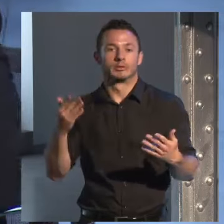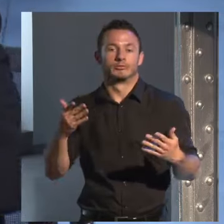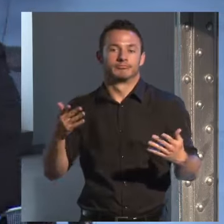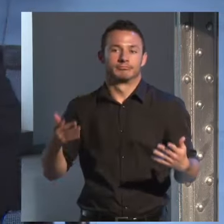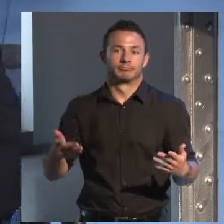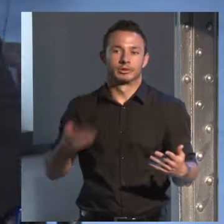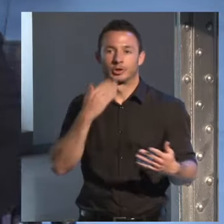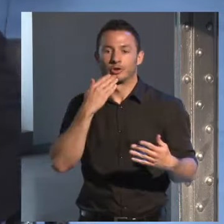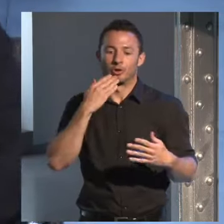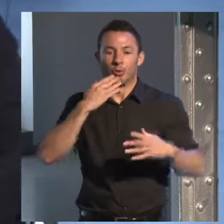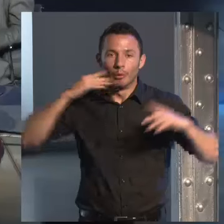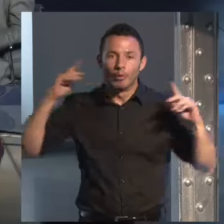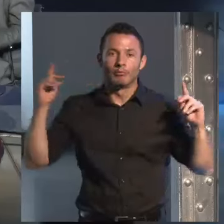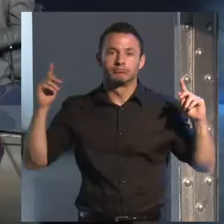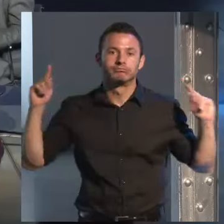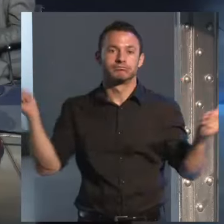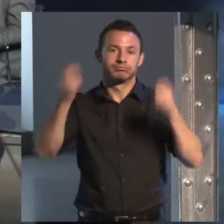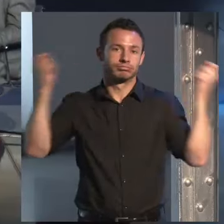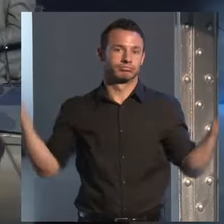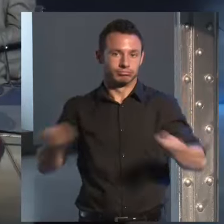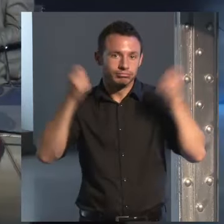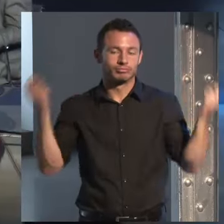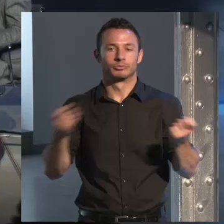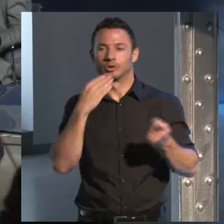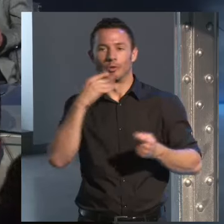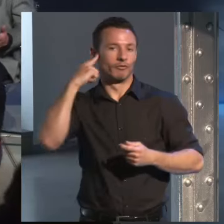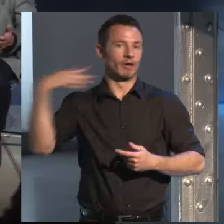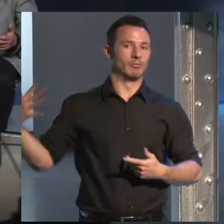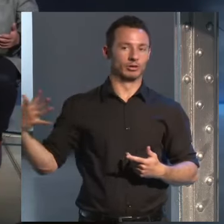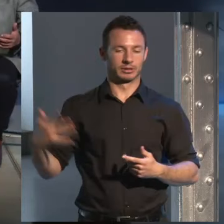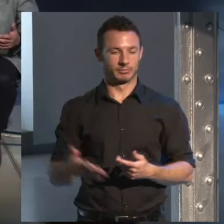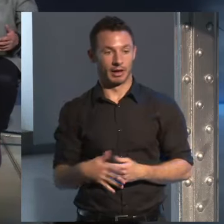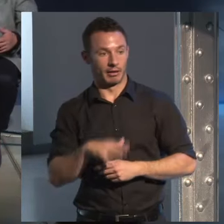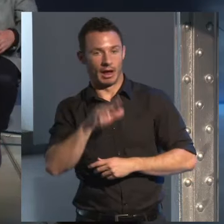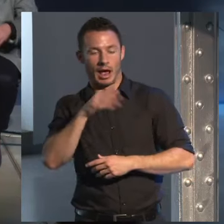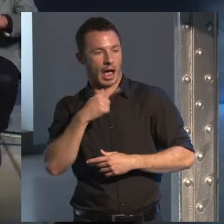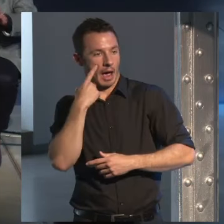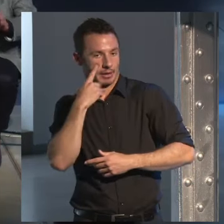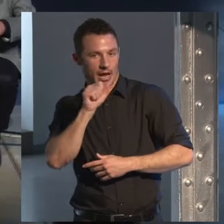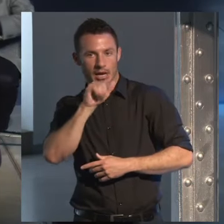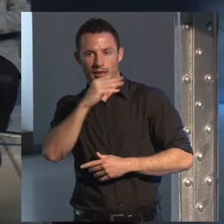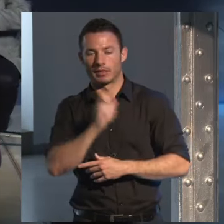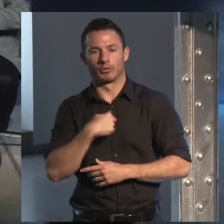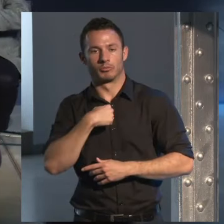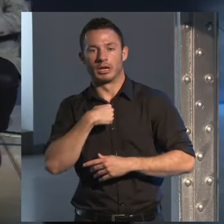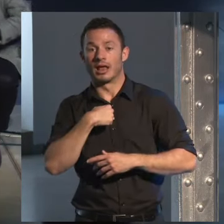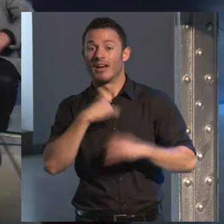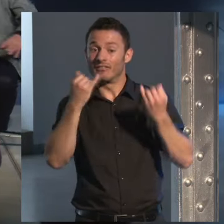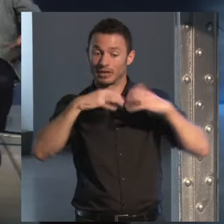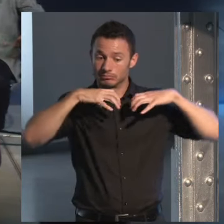mí pero pero Alicia yo paso por las casetas de la feria y veo escritores